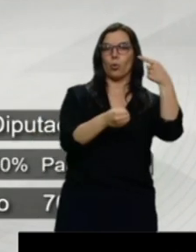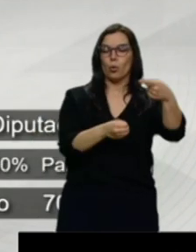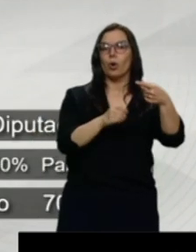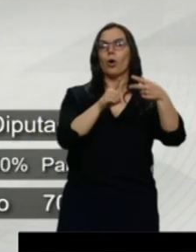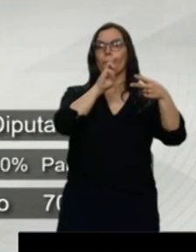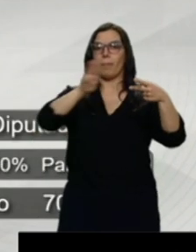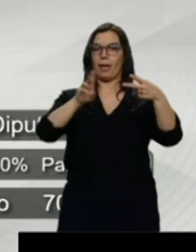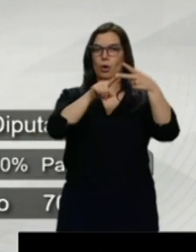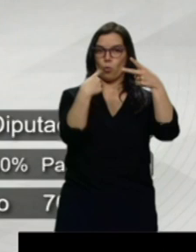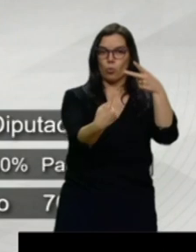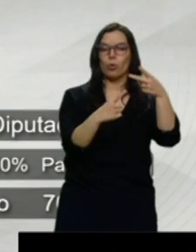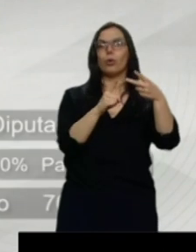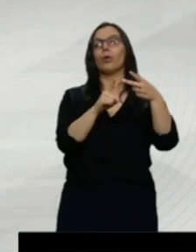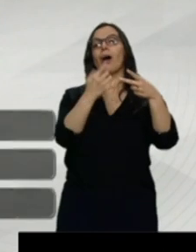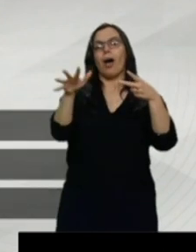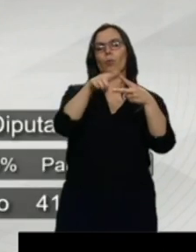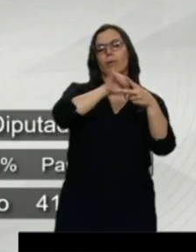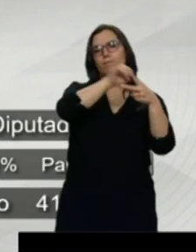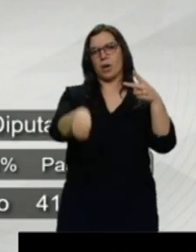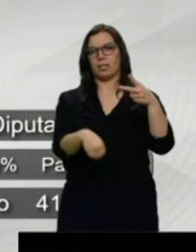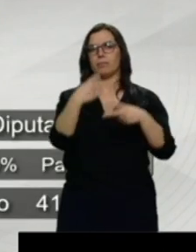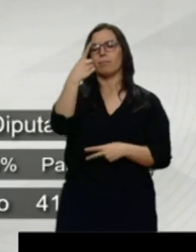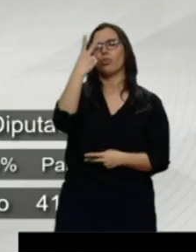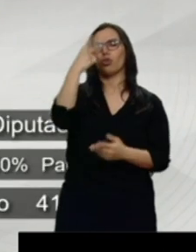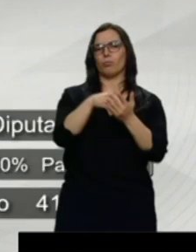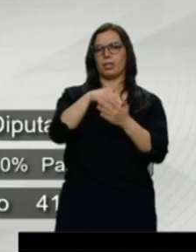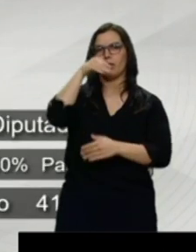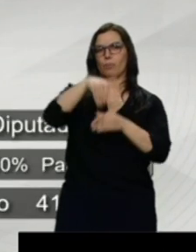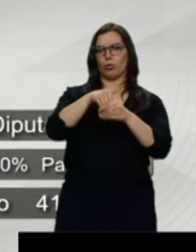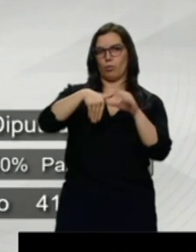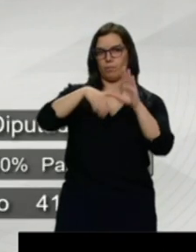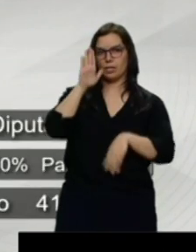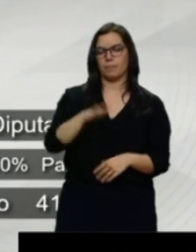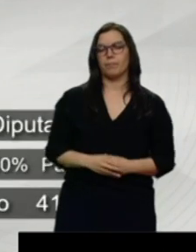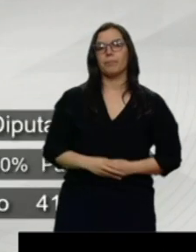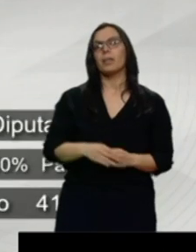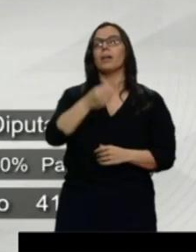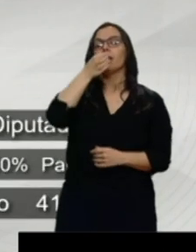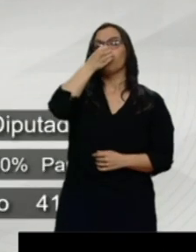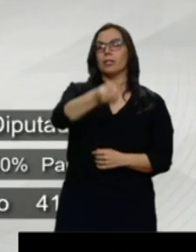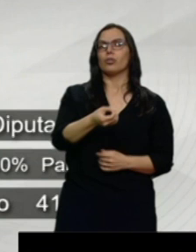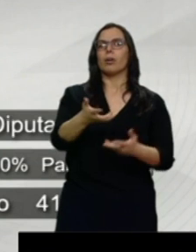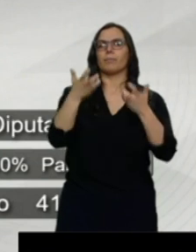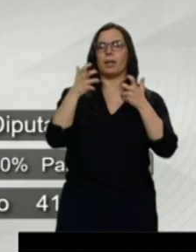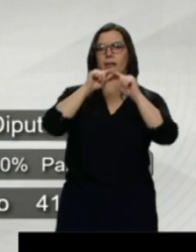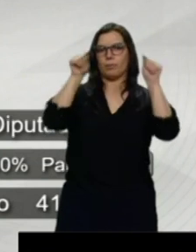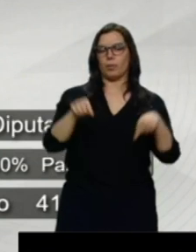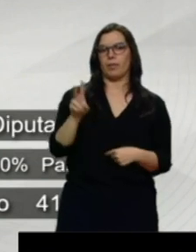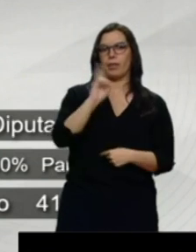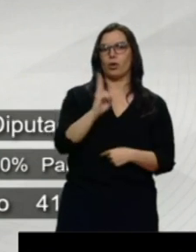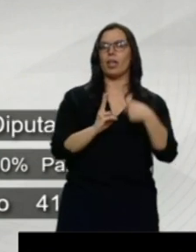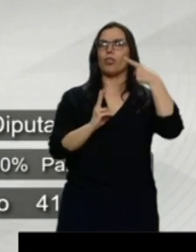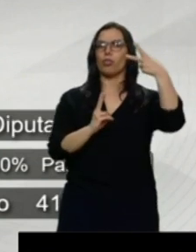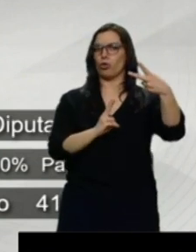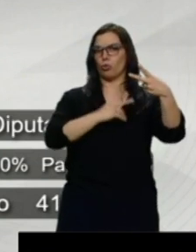aunque gana el PSOE por más de 2.000 votos. Los socialistas ganan en Valladolid y son la única fuerza que logra dos diputados. El resto se reparte entre